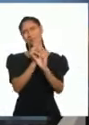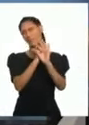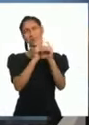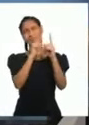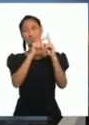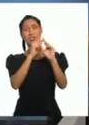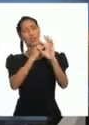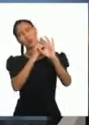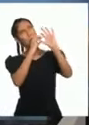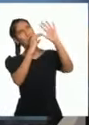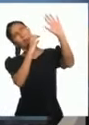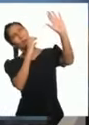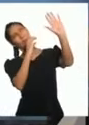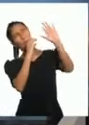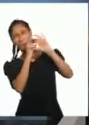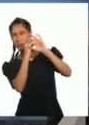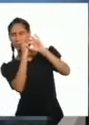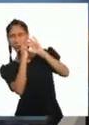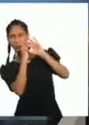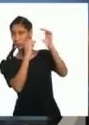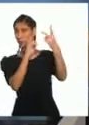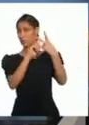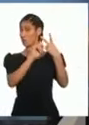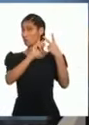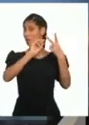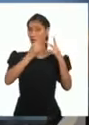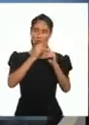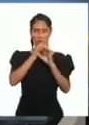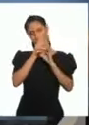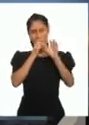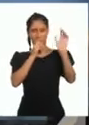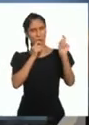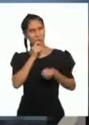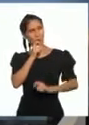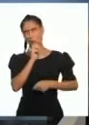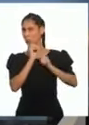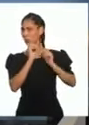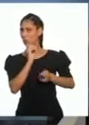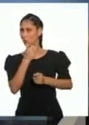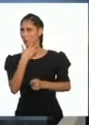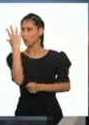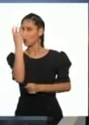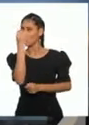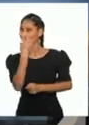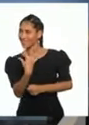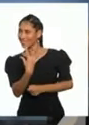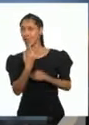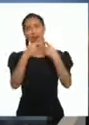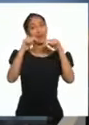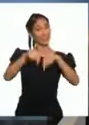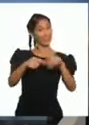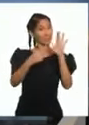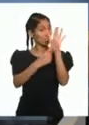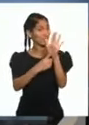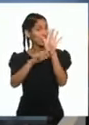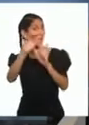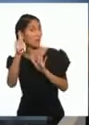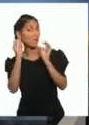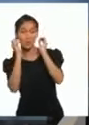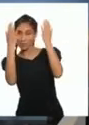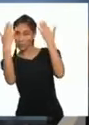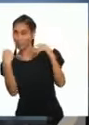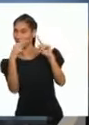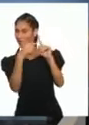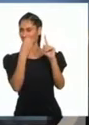y Don Armando. Ahora me gustaría presentarte a otra artista peruana,